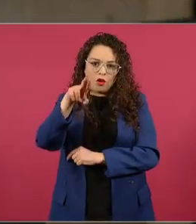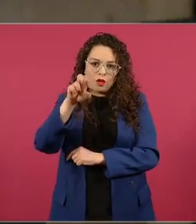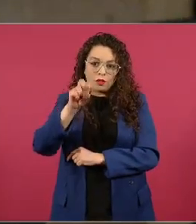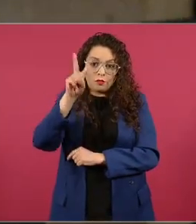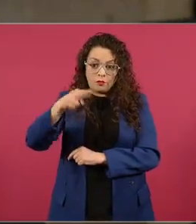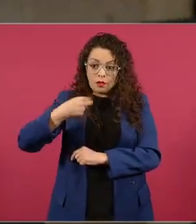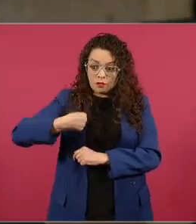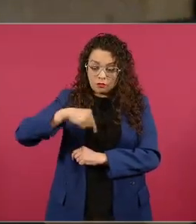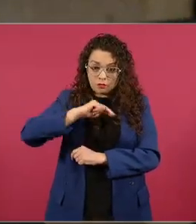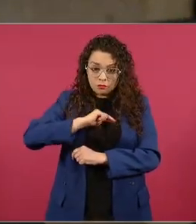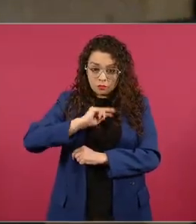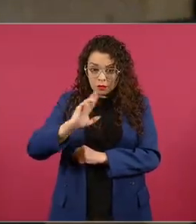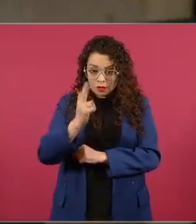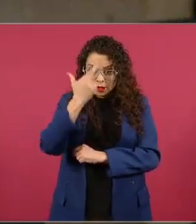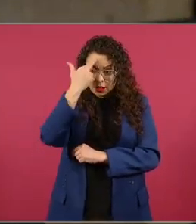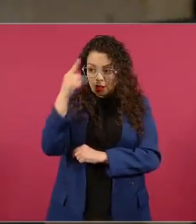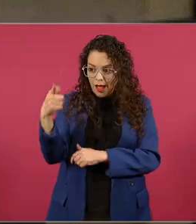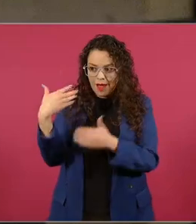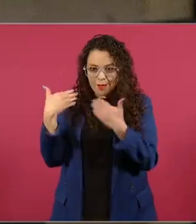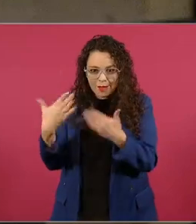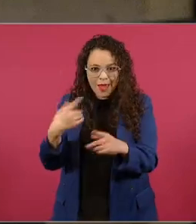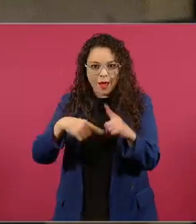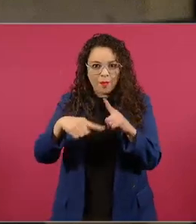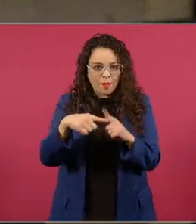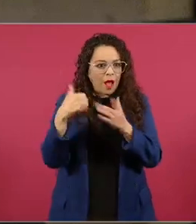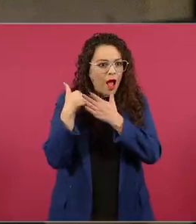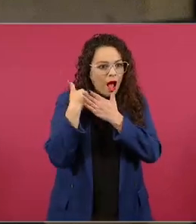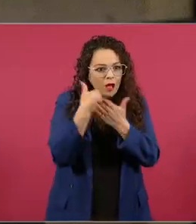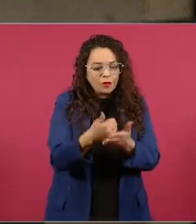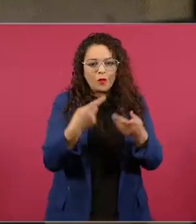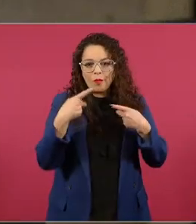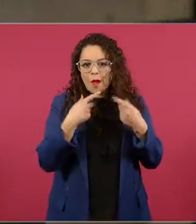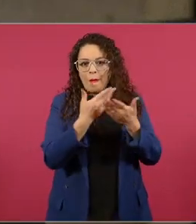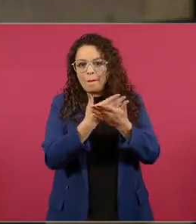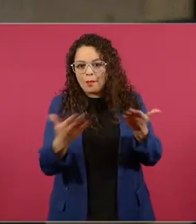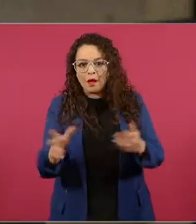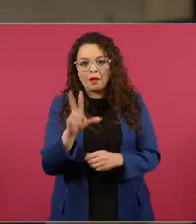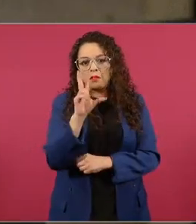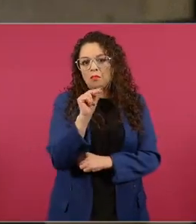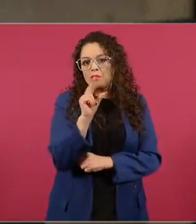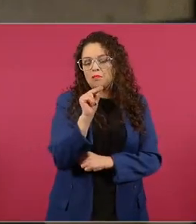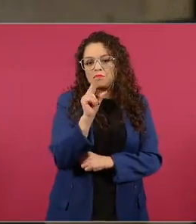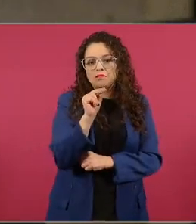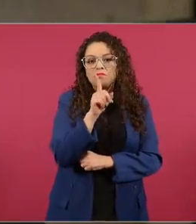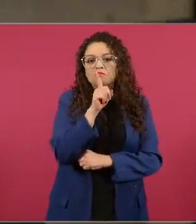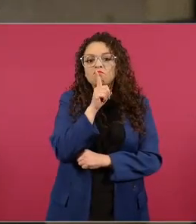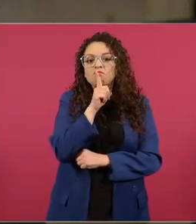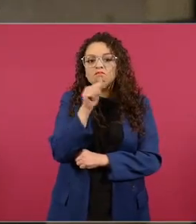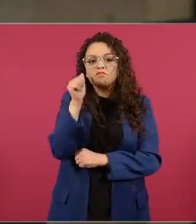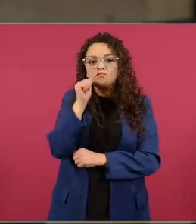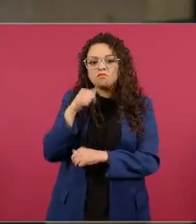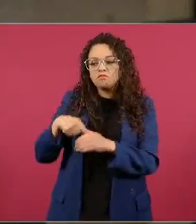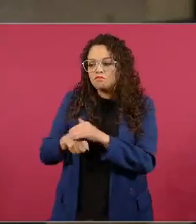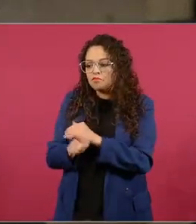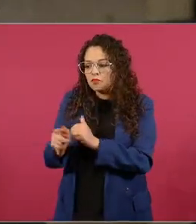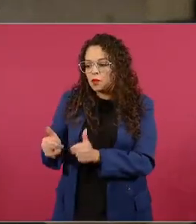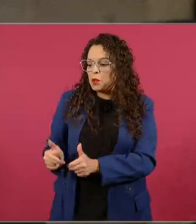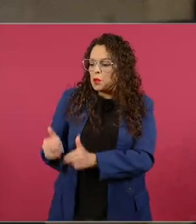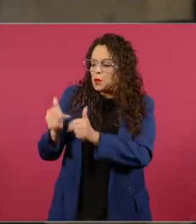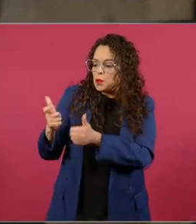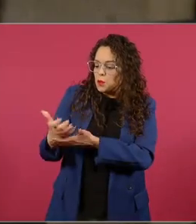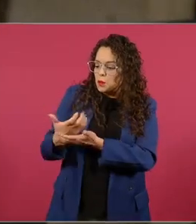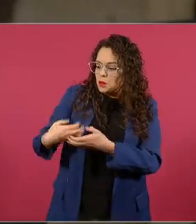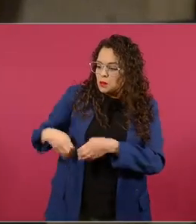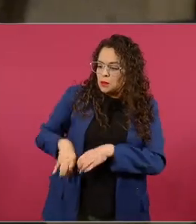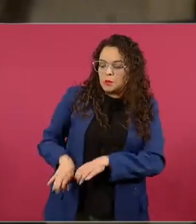porque fue un gobernador represor porque fue un gobernador que hacía negocios al amparo del poder y una serie de situaciones que bueno son